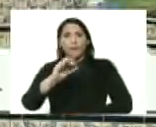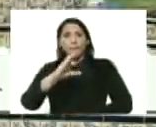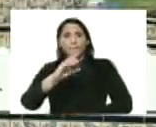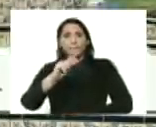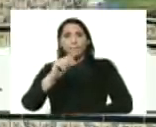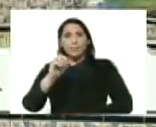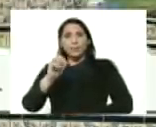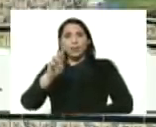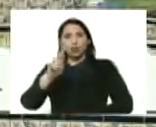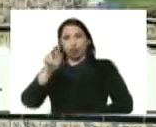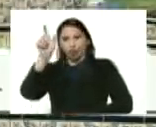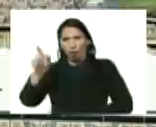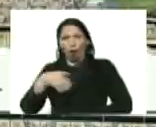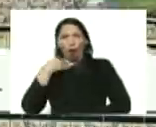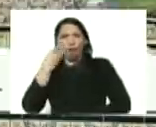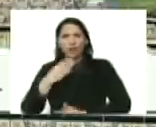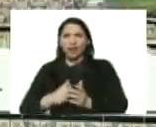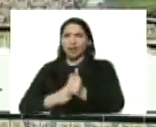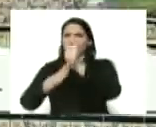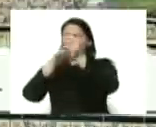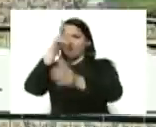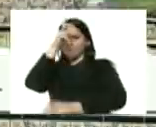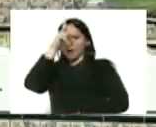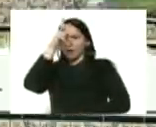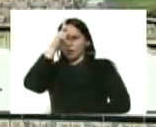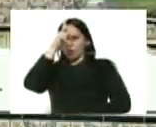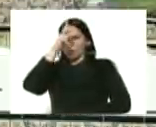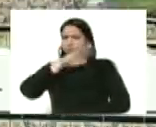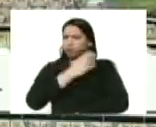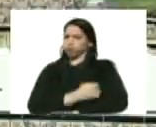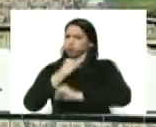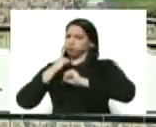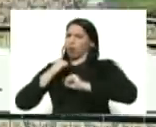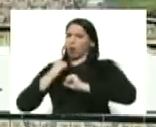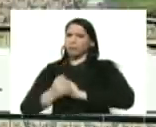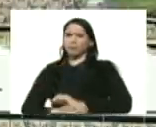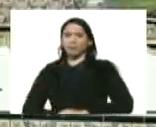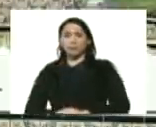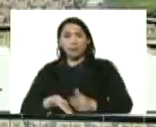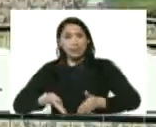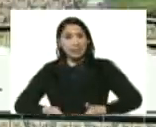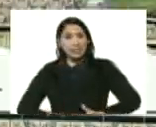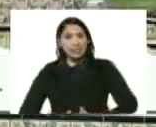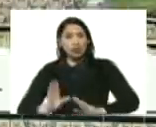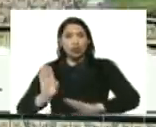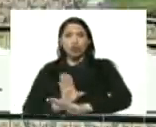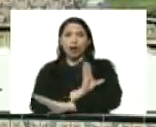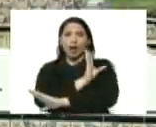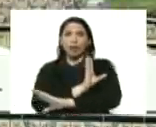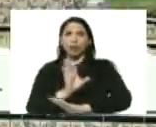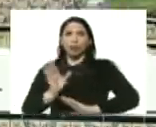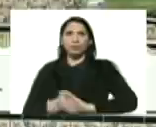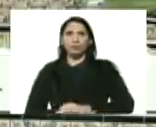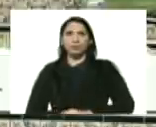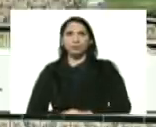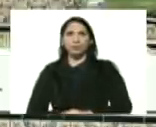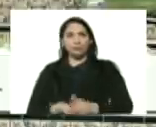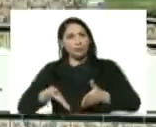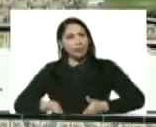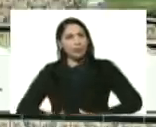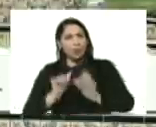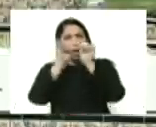joven líder, falconeano hijo de pura cepa, hijo de cantores, hijo de